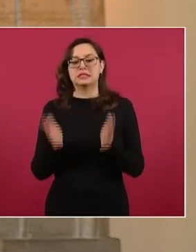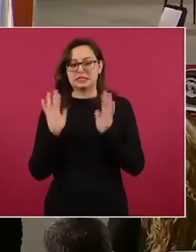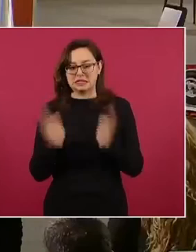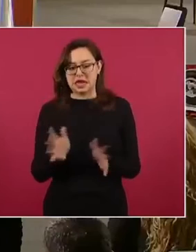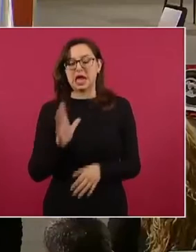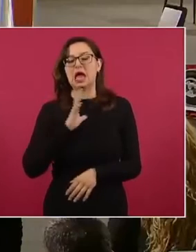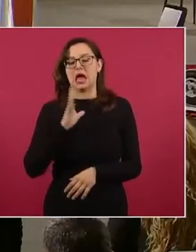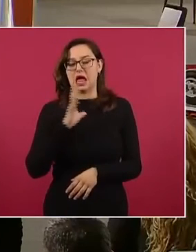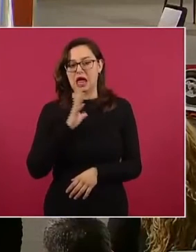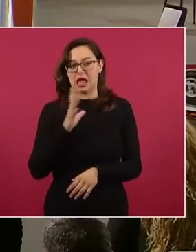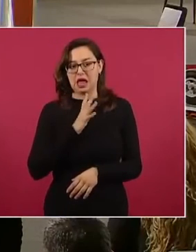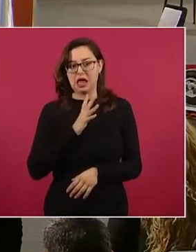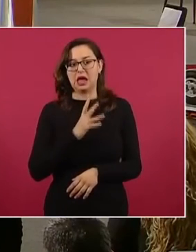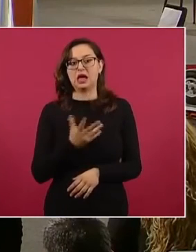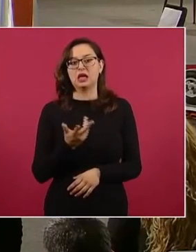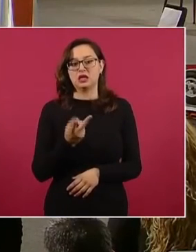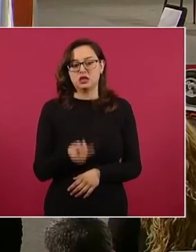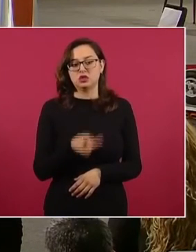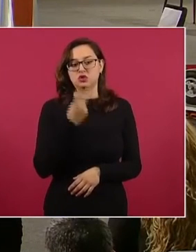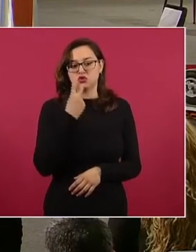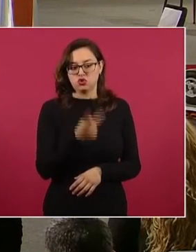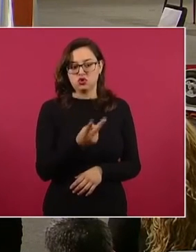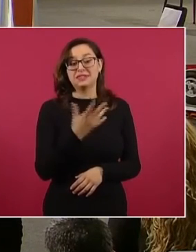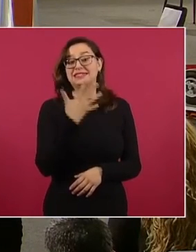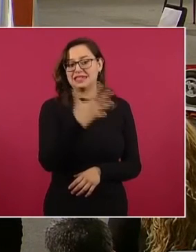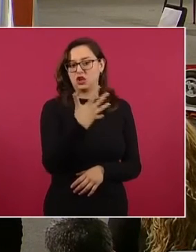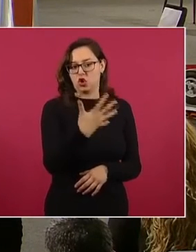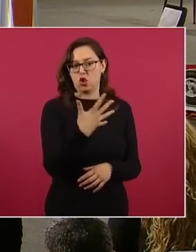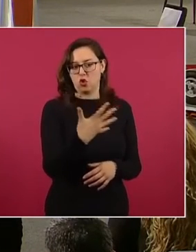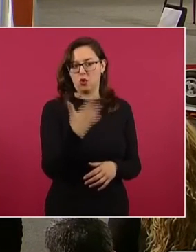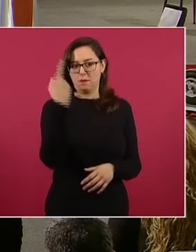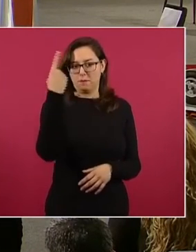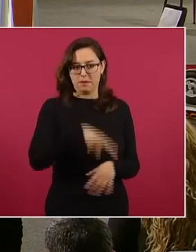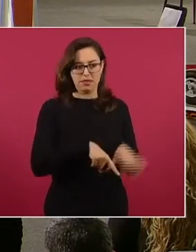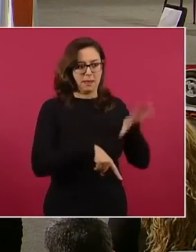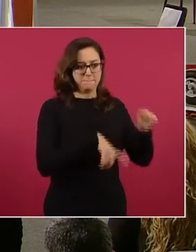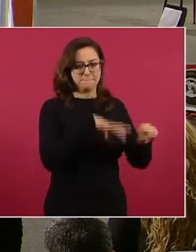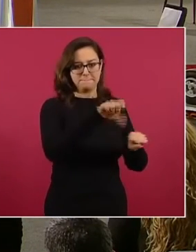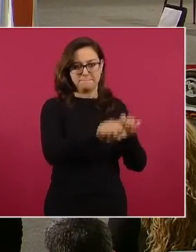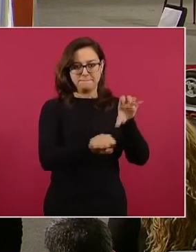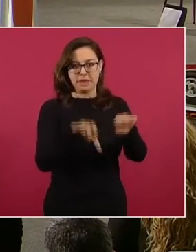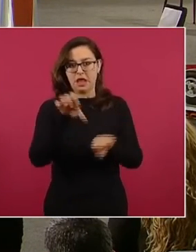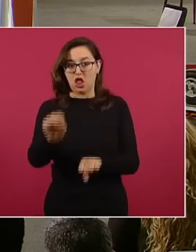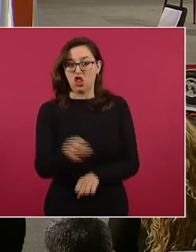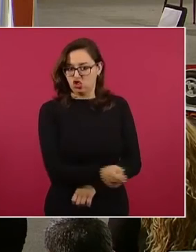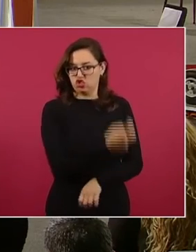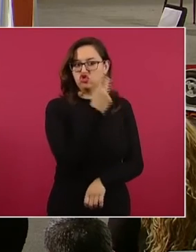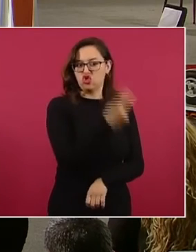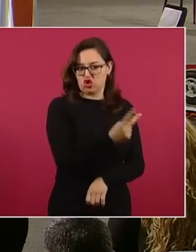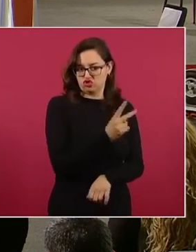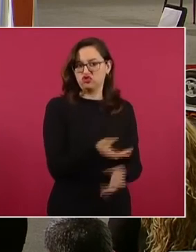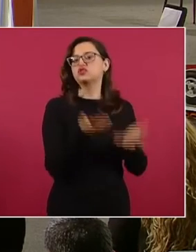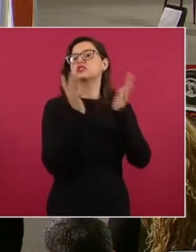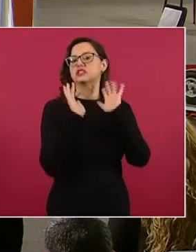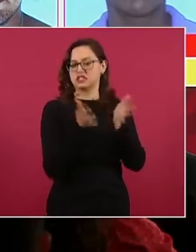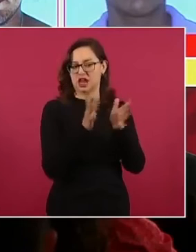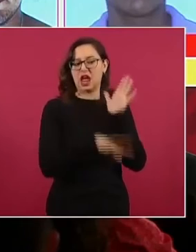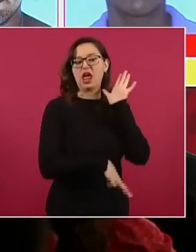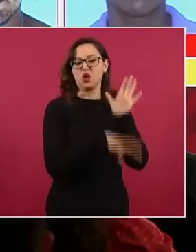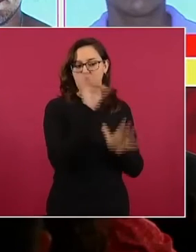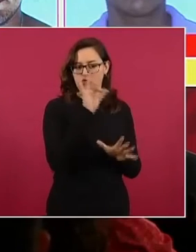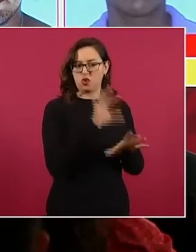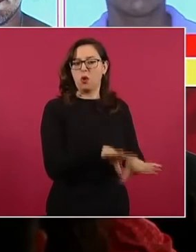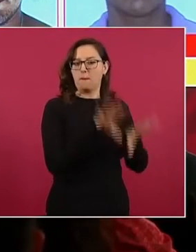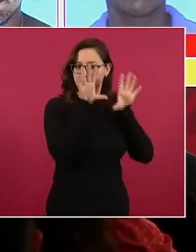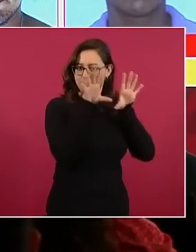aprehensión de cinco, en este caso en contra de Armando N., alias El Trascabo,